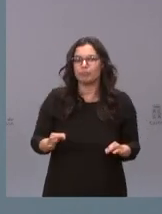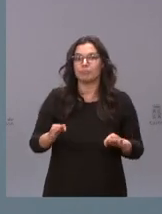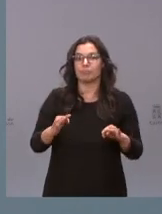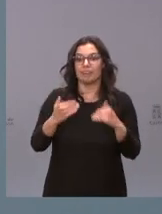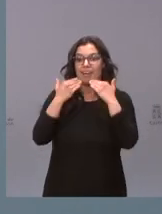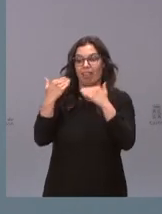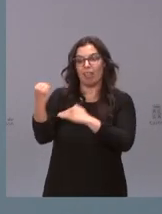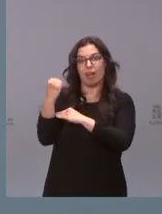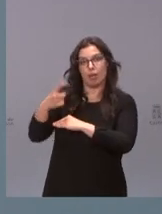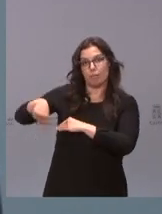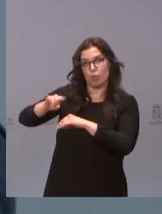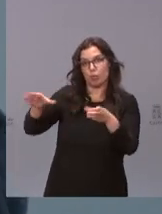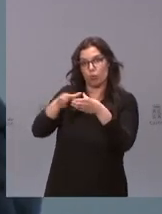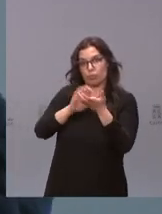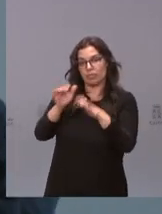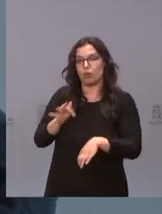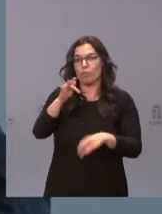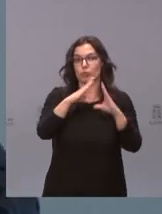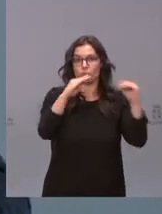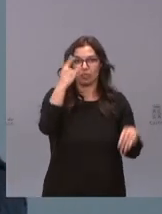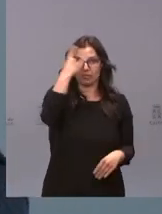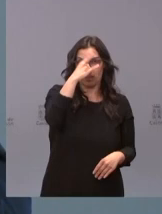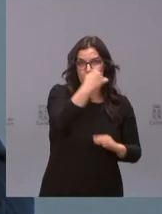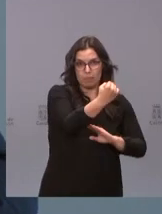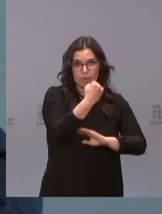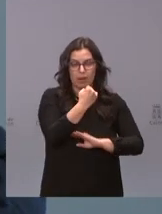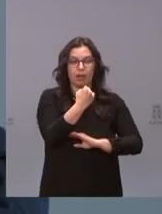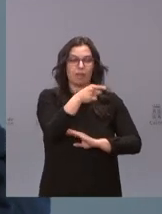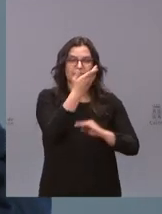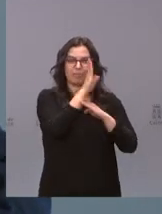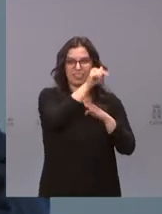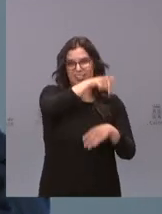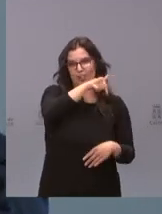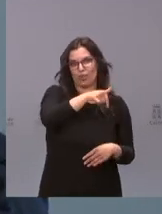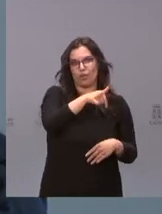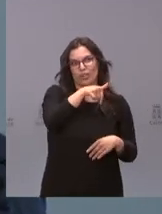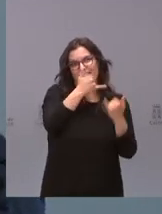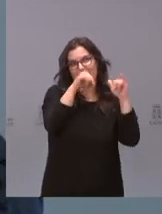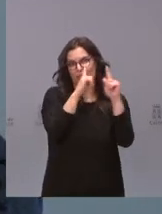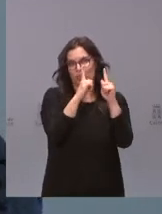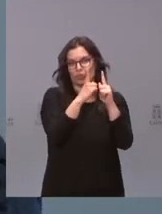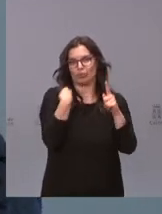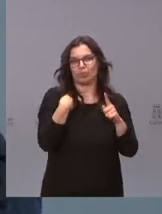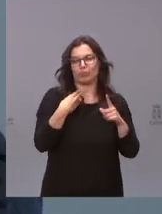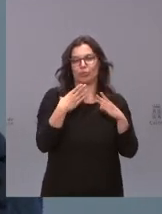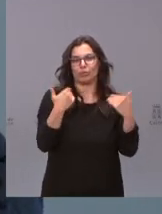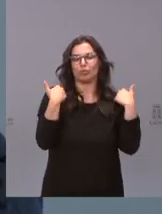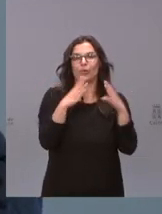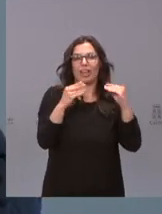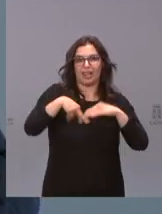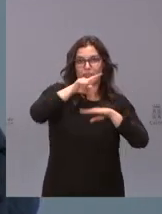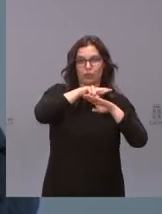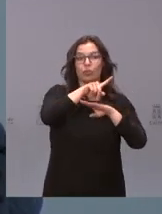apoyo de la Junta y de la Universidad de Salamanca, representada hoy en este breve acto por el rector, los